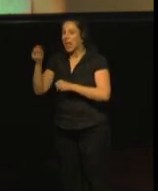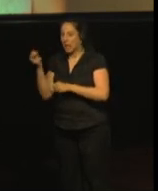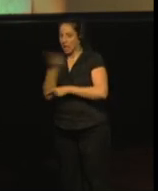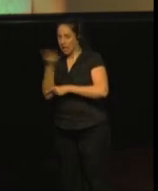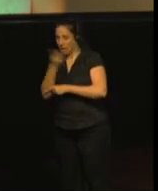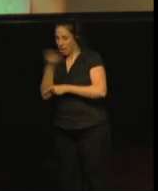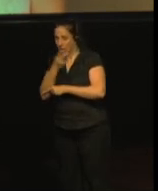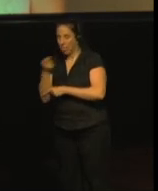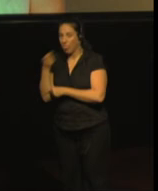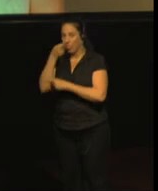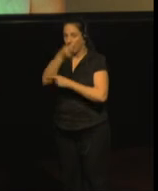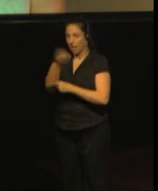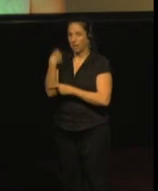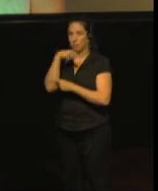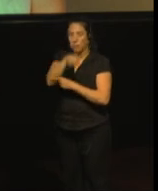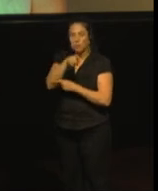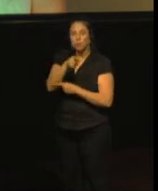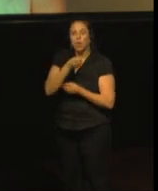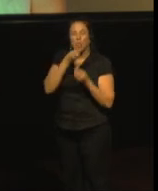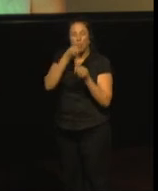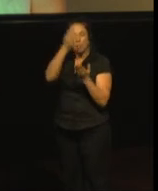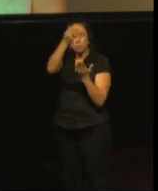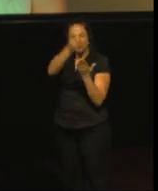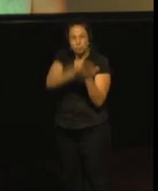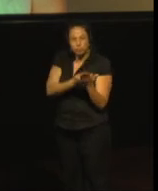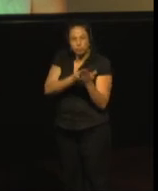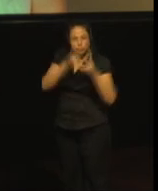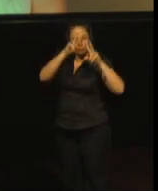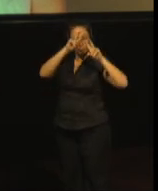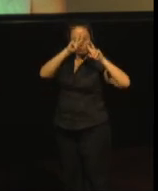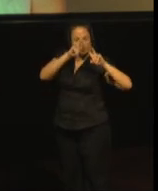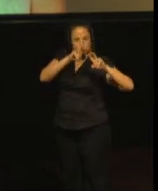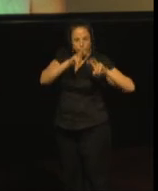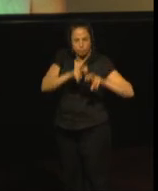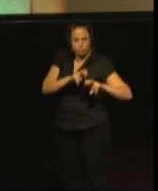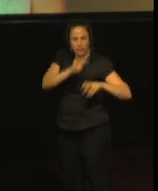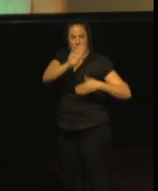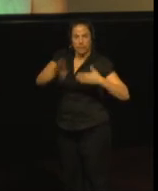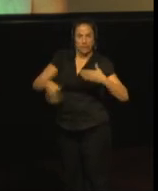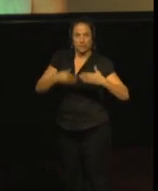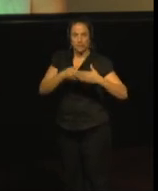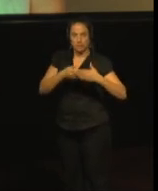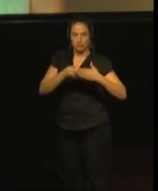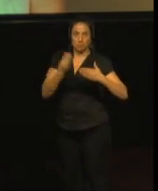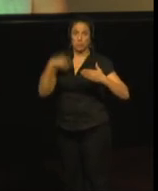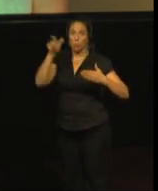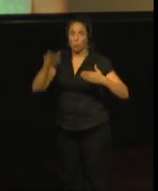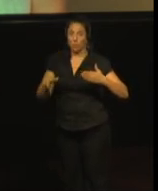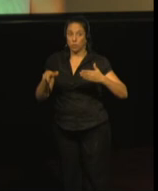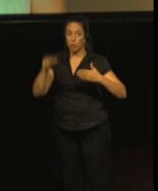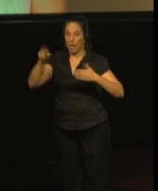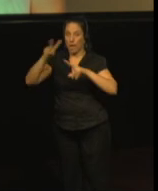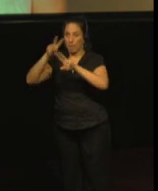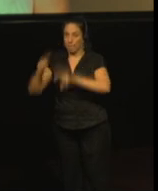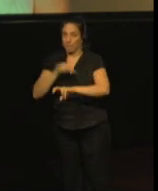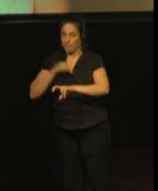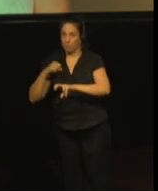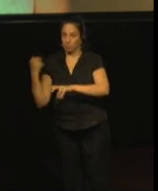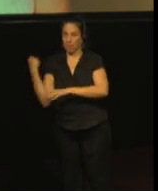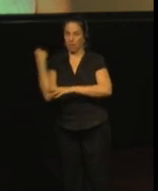analizar todos estos datos con un investigador independiente,